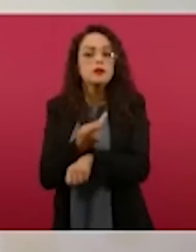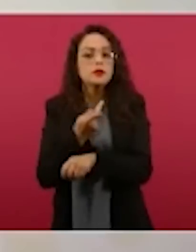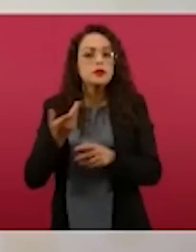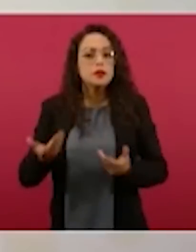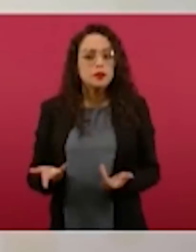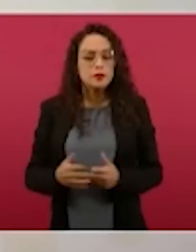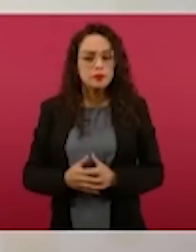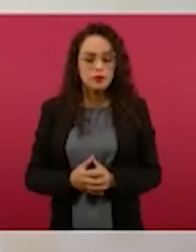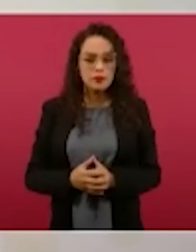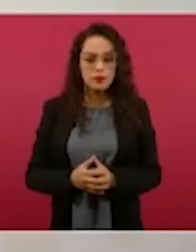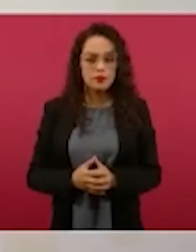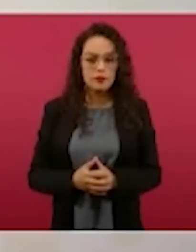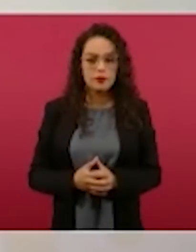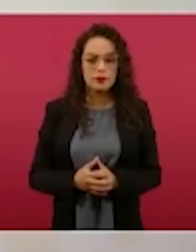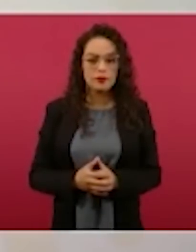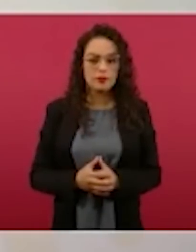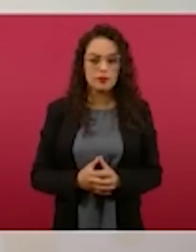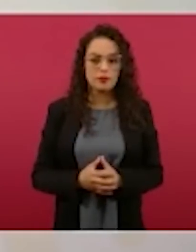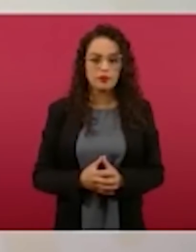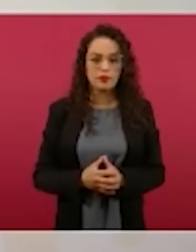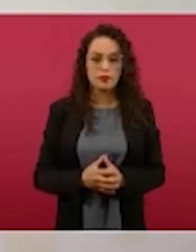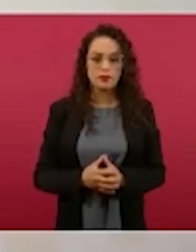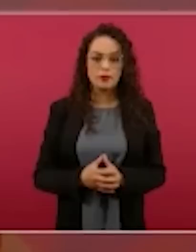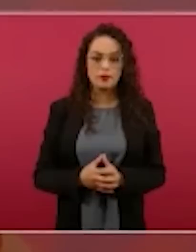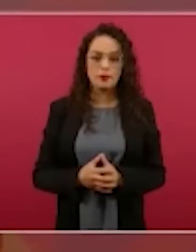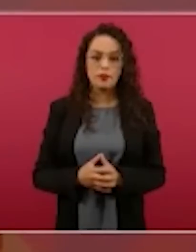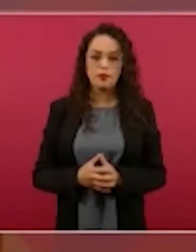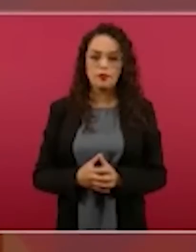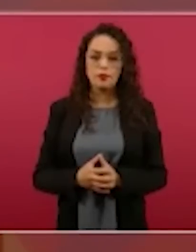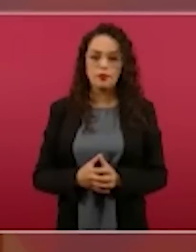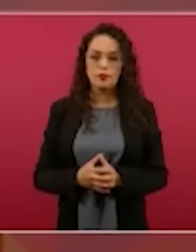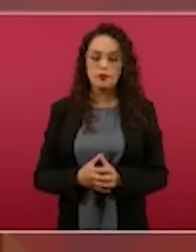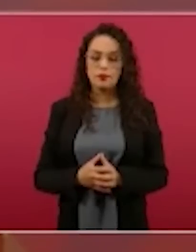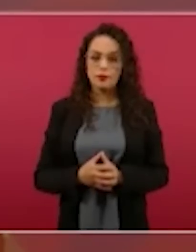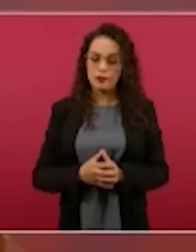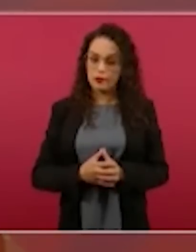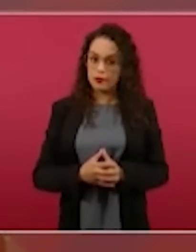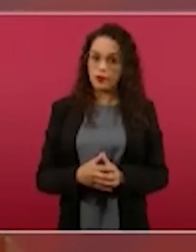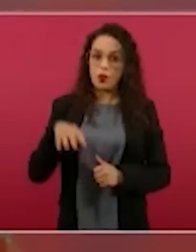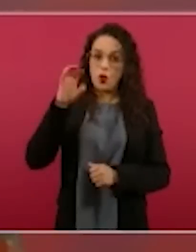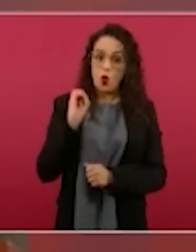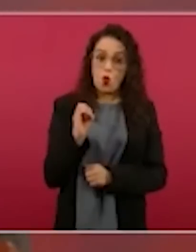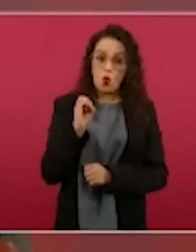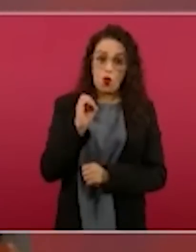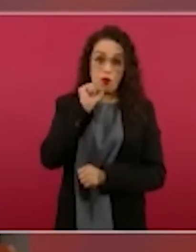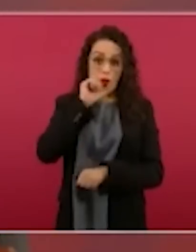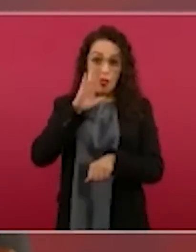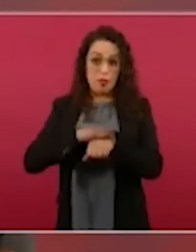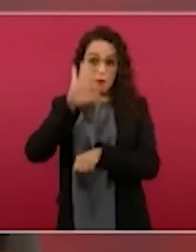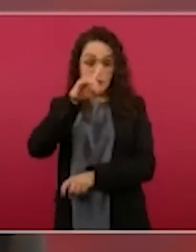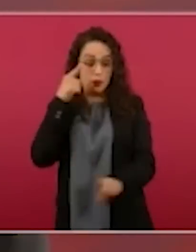¿Nada más va a ser García Luna?